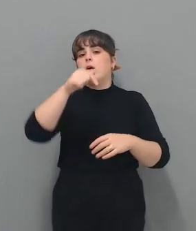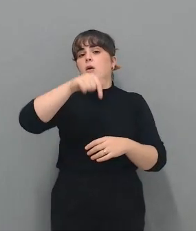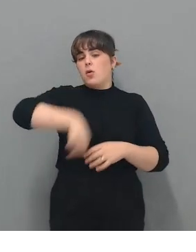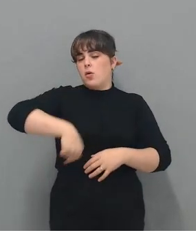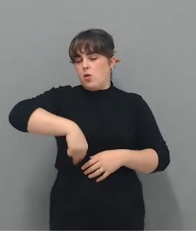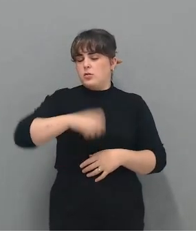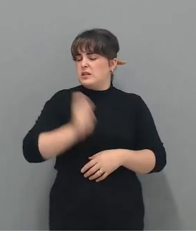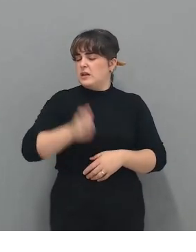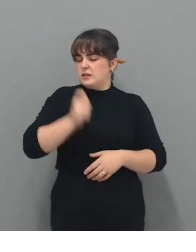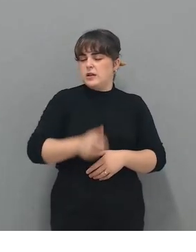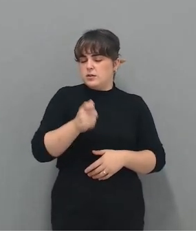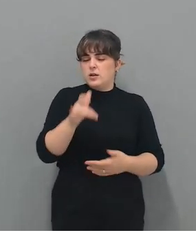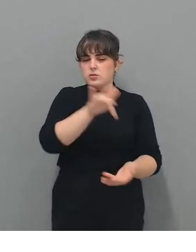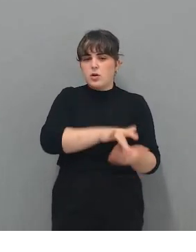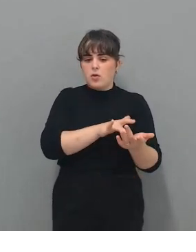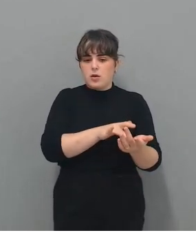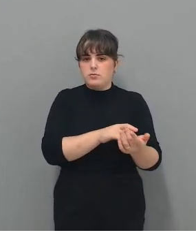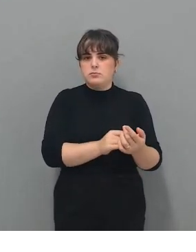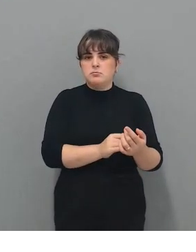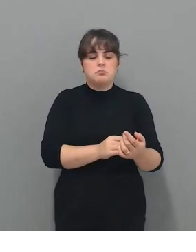escuchan. Las he cogido al azar.